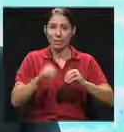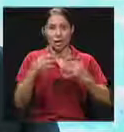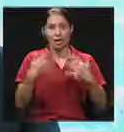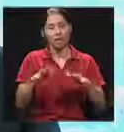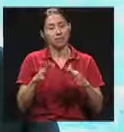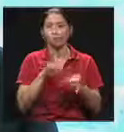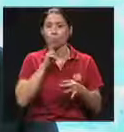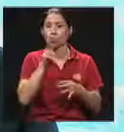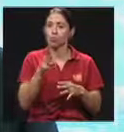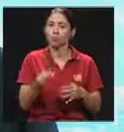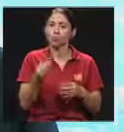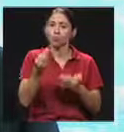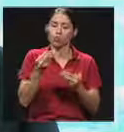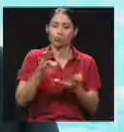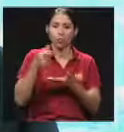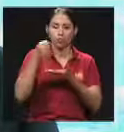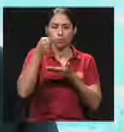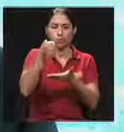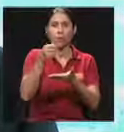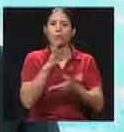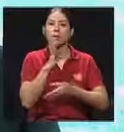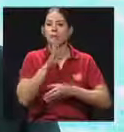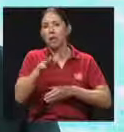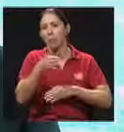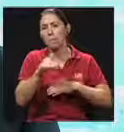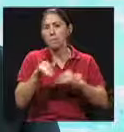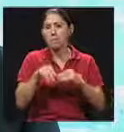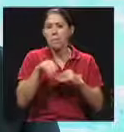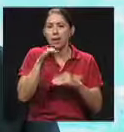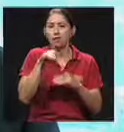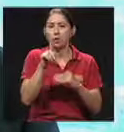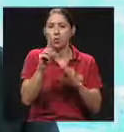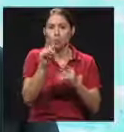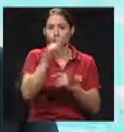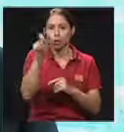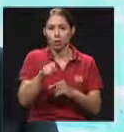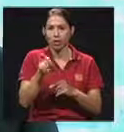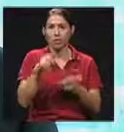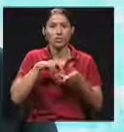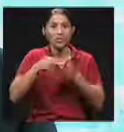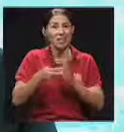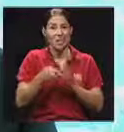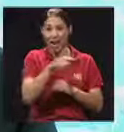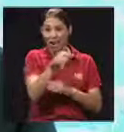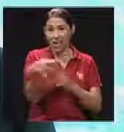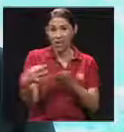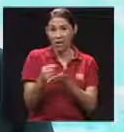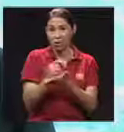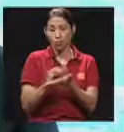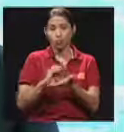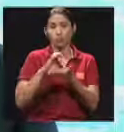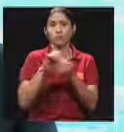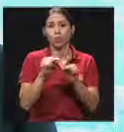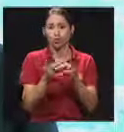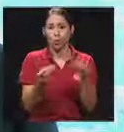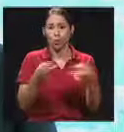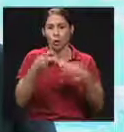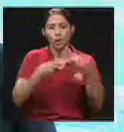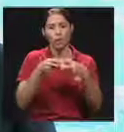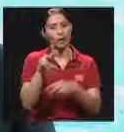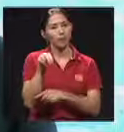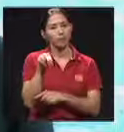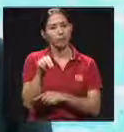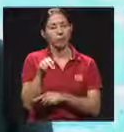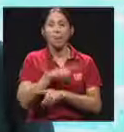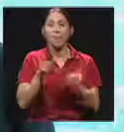bastante, estamos hablando de una cifra de un poquito mayor al 1%, entonces no va a llegar a solucionar el problema. Sin embargo,